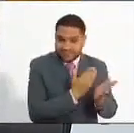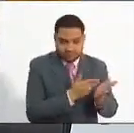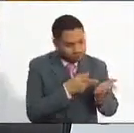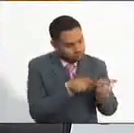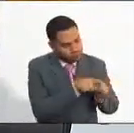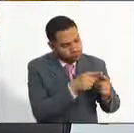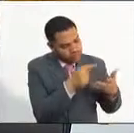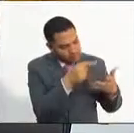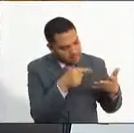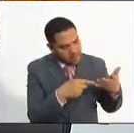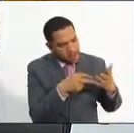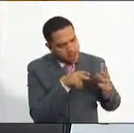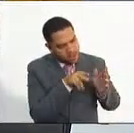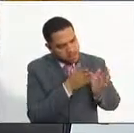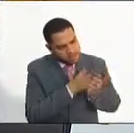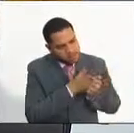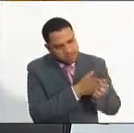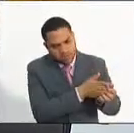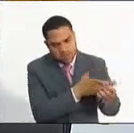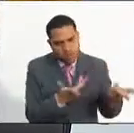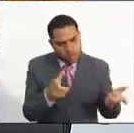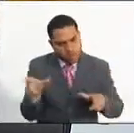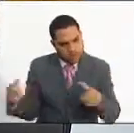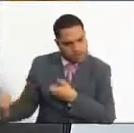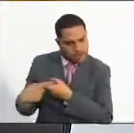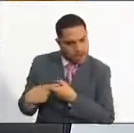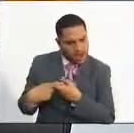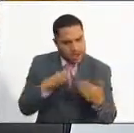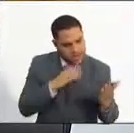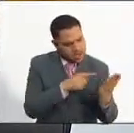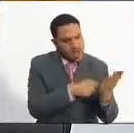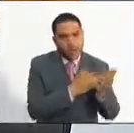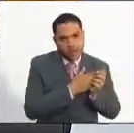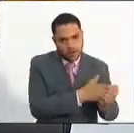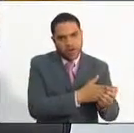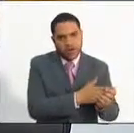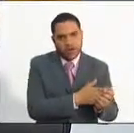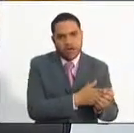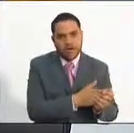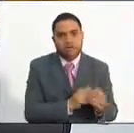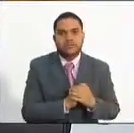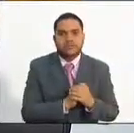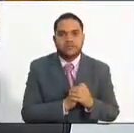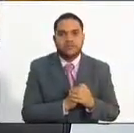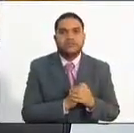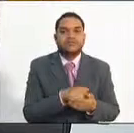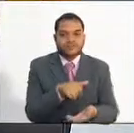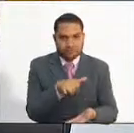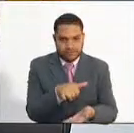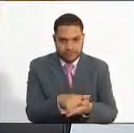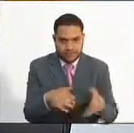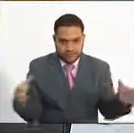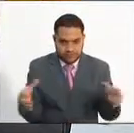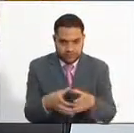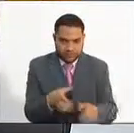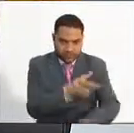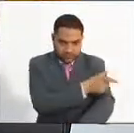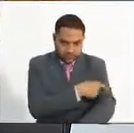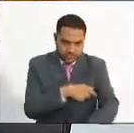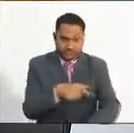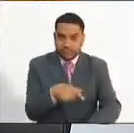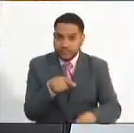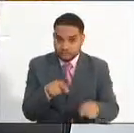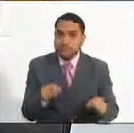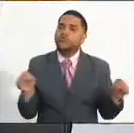instrumentos de administración de personal que son de la competencia exclusiva del nominador. Es decir, la Comisión no tiene la